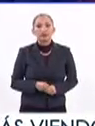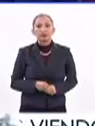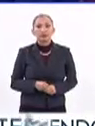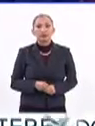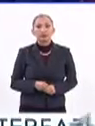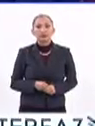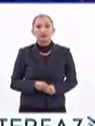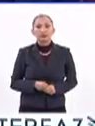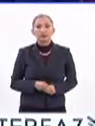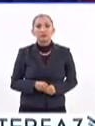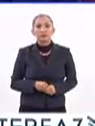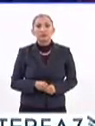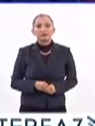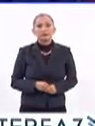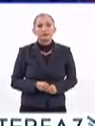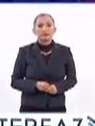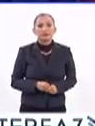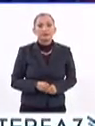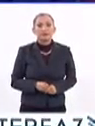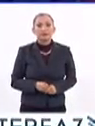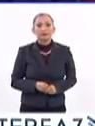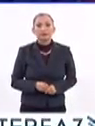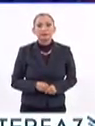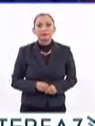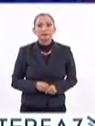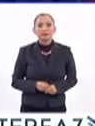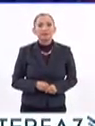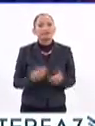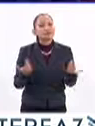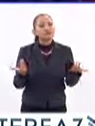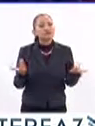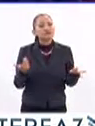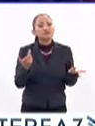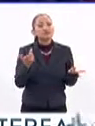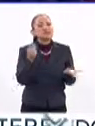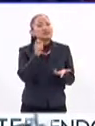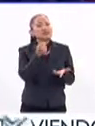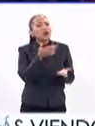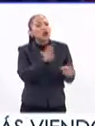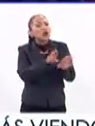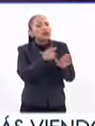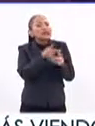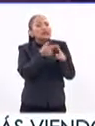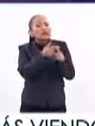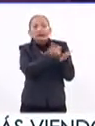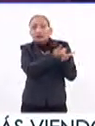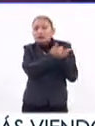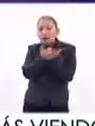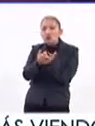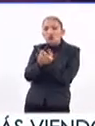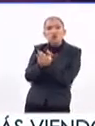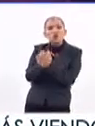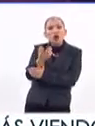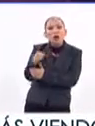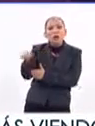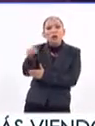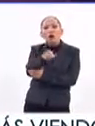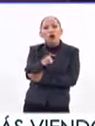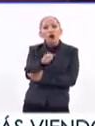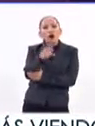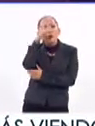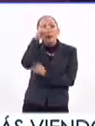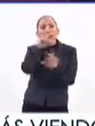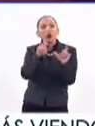lo que le está dando nueva viabilidad a la